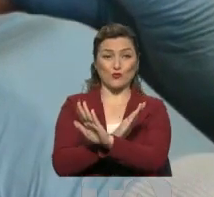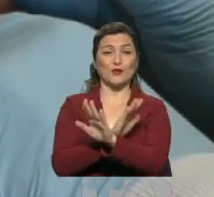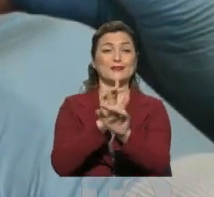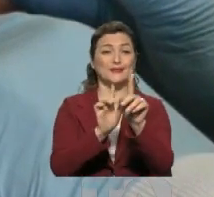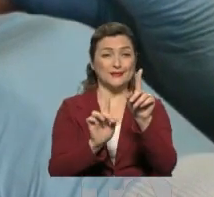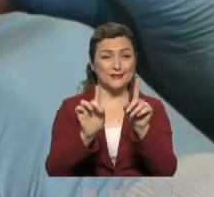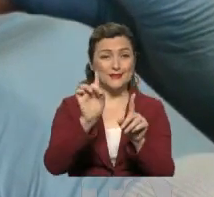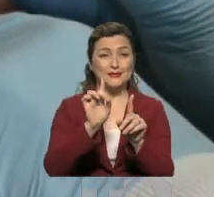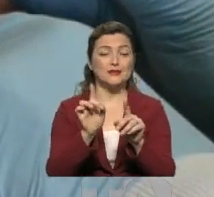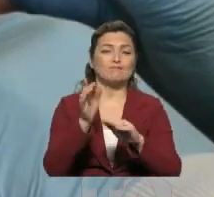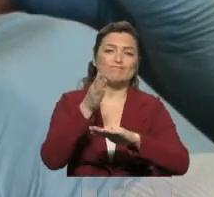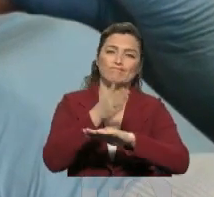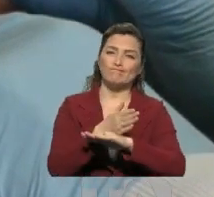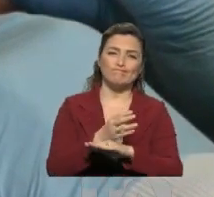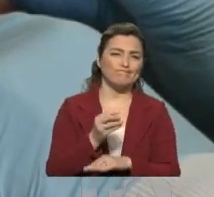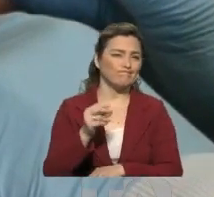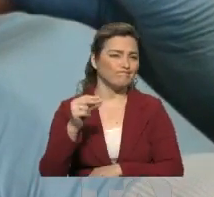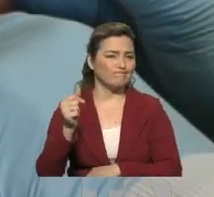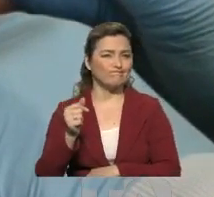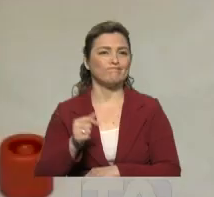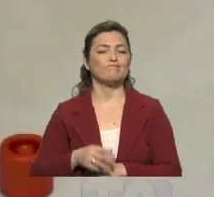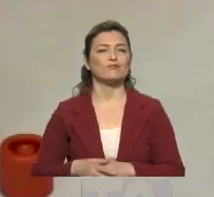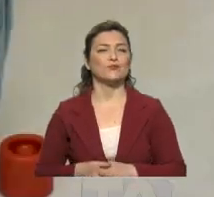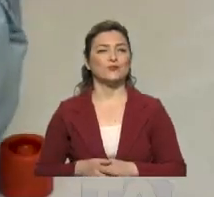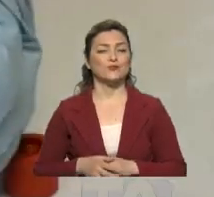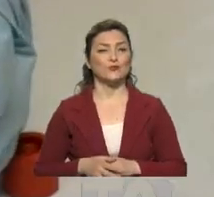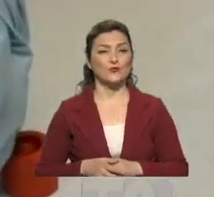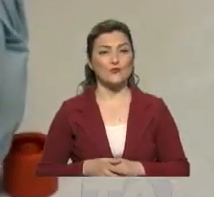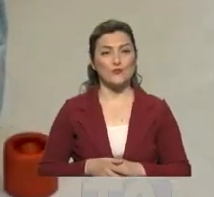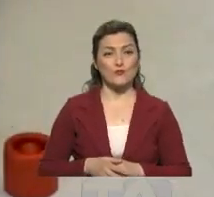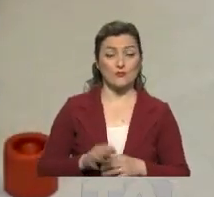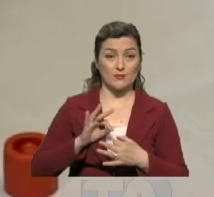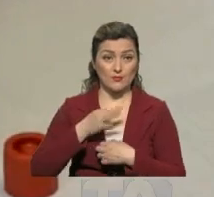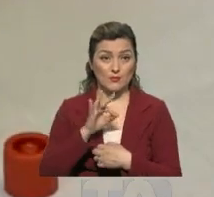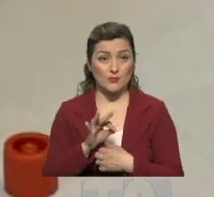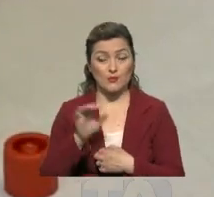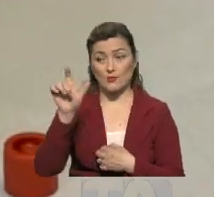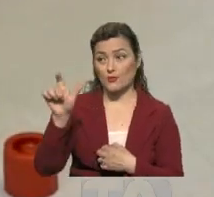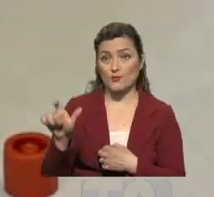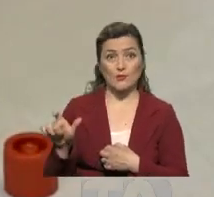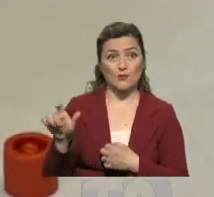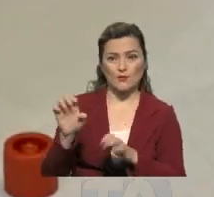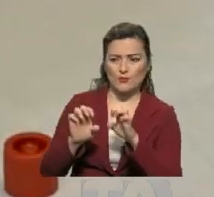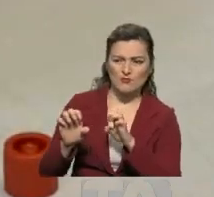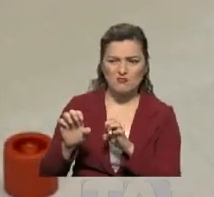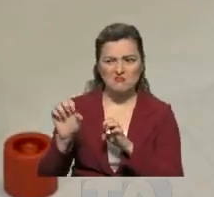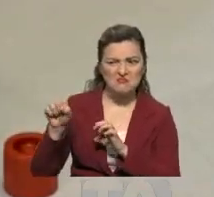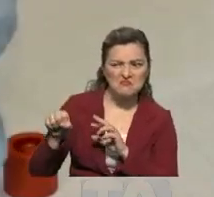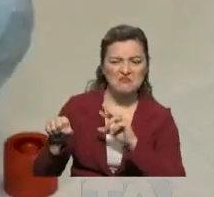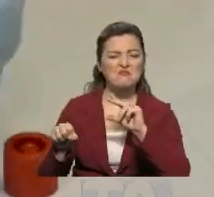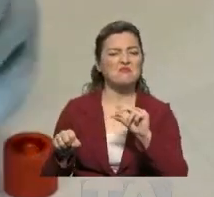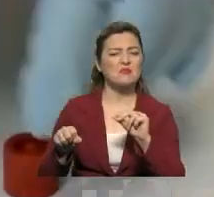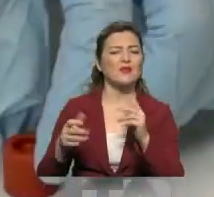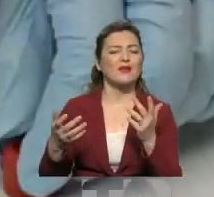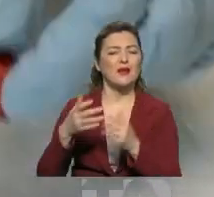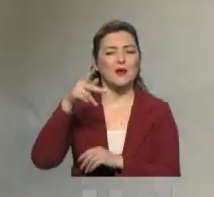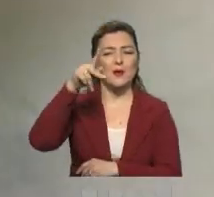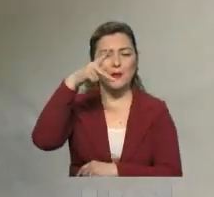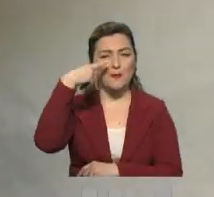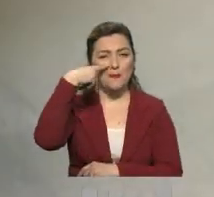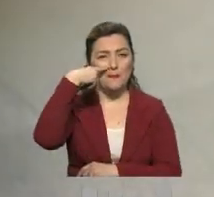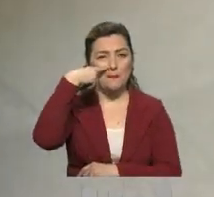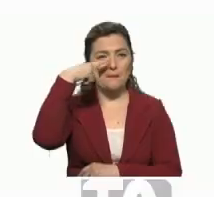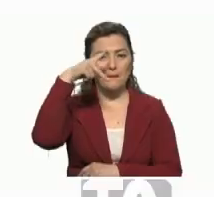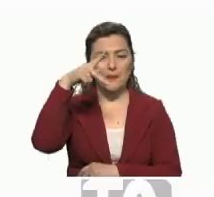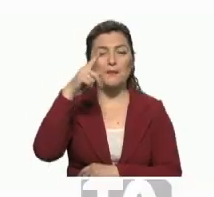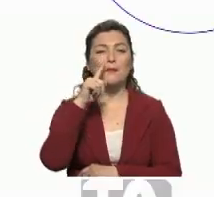diagnóstico oportuno. Para poder detectar la presencia del virus en una persona, usted tiene que hacerse una prueba de PCR, que es el